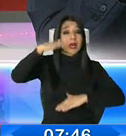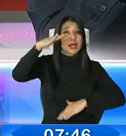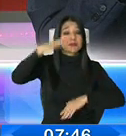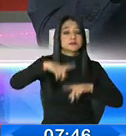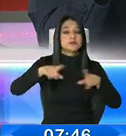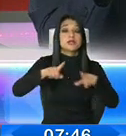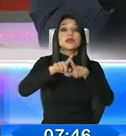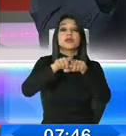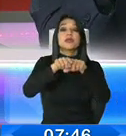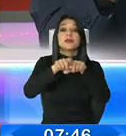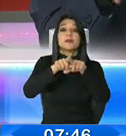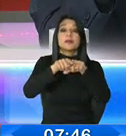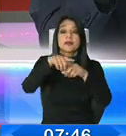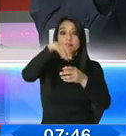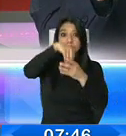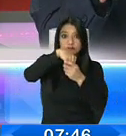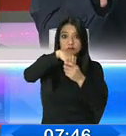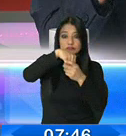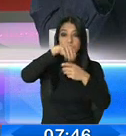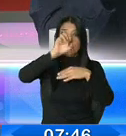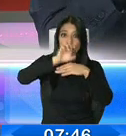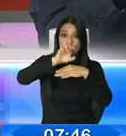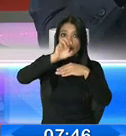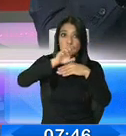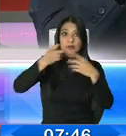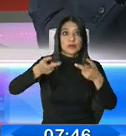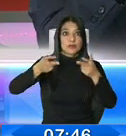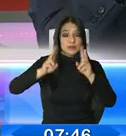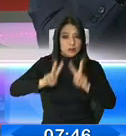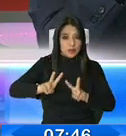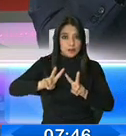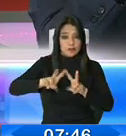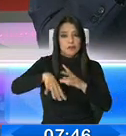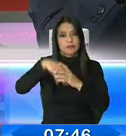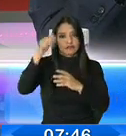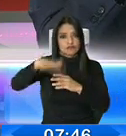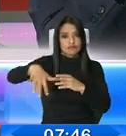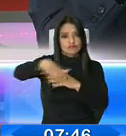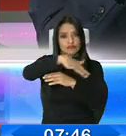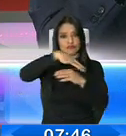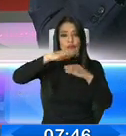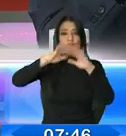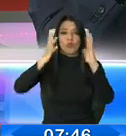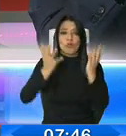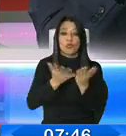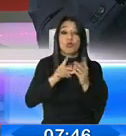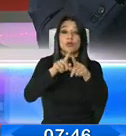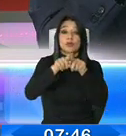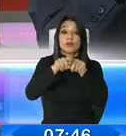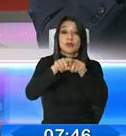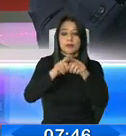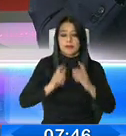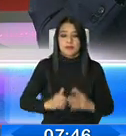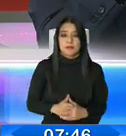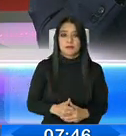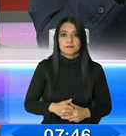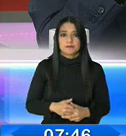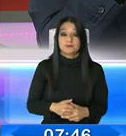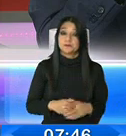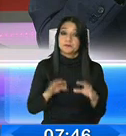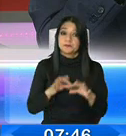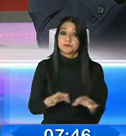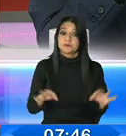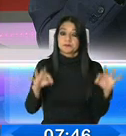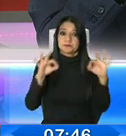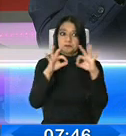de muchos factores internos del país y externos del mundo porque será importante